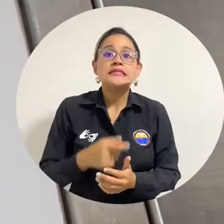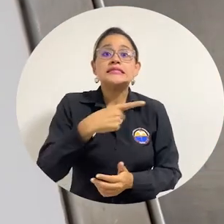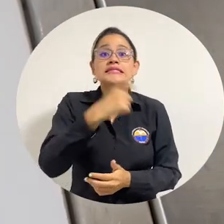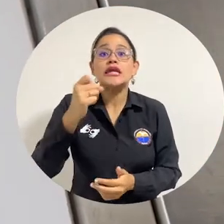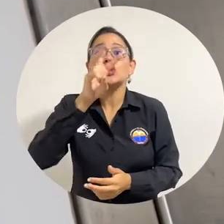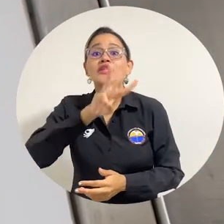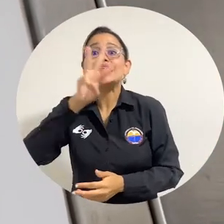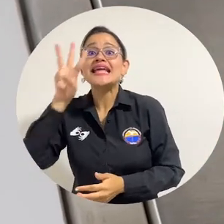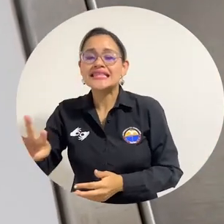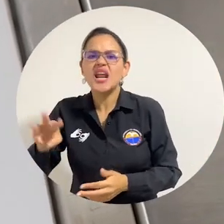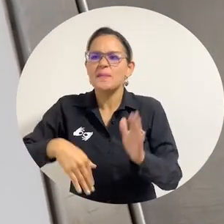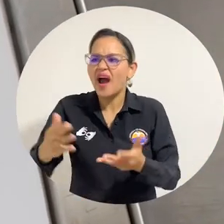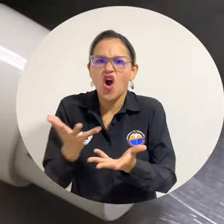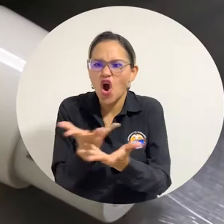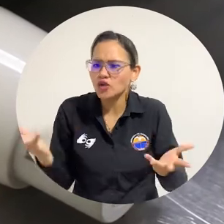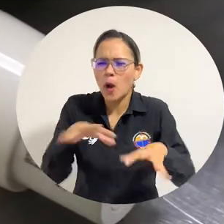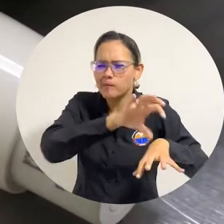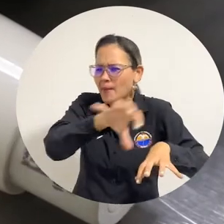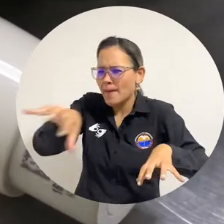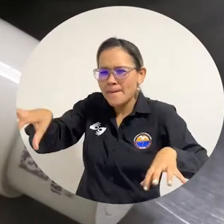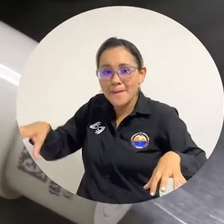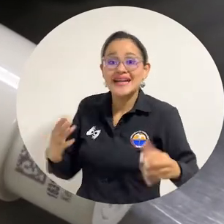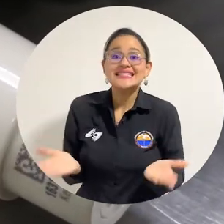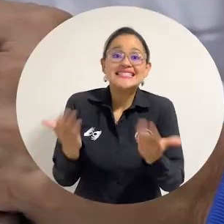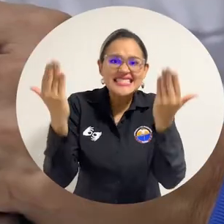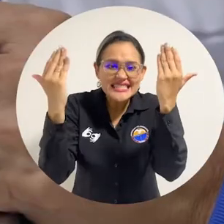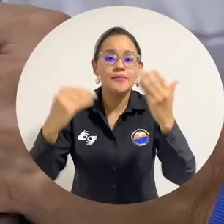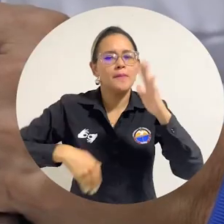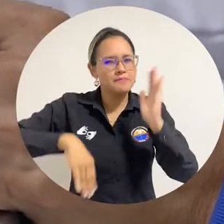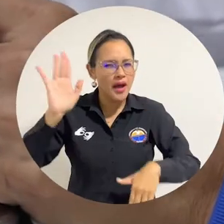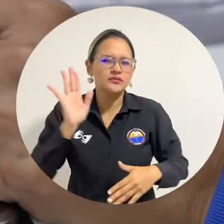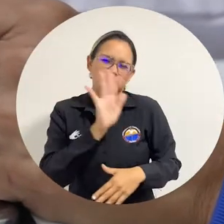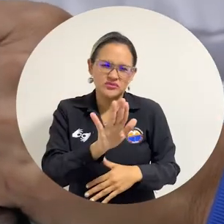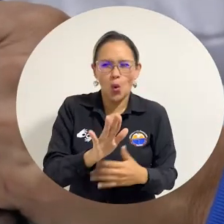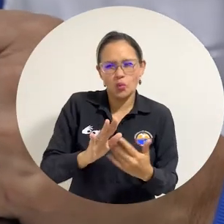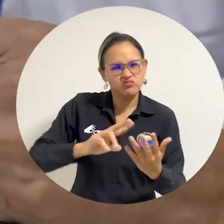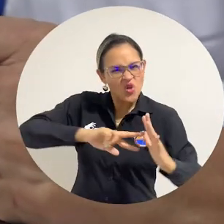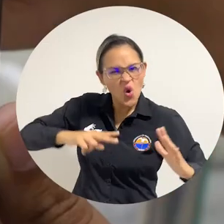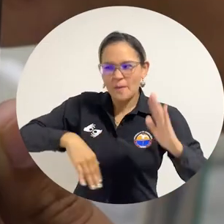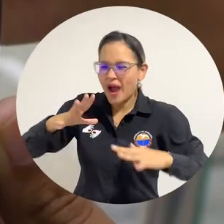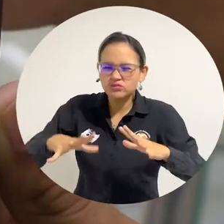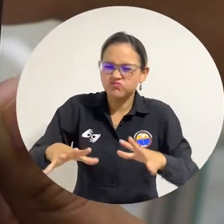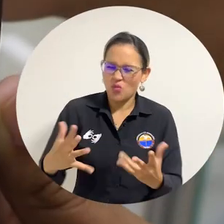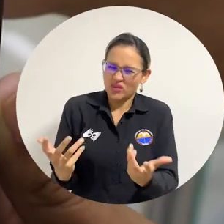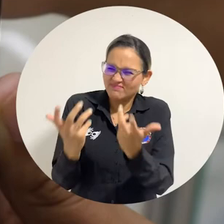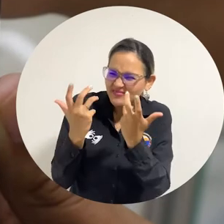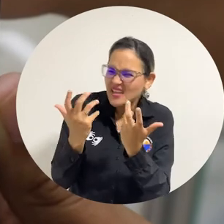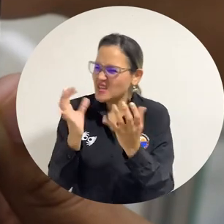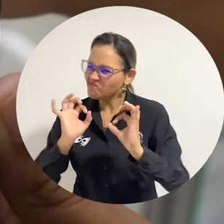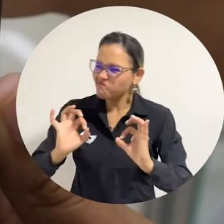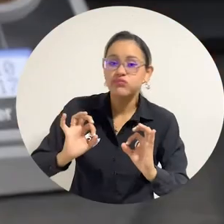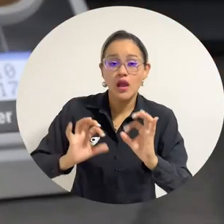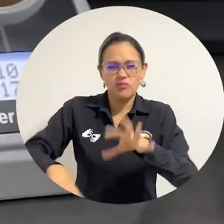Son 133 elementos que recibieron los escenarios de docencia servicio y que aportan avances tecnológicos a los procesos de enseñanza